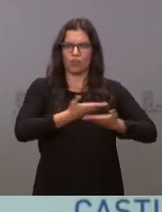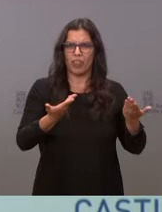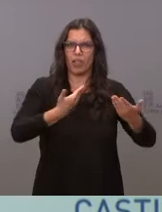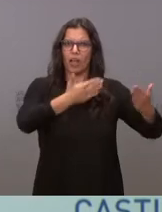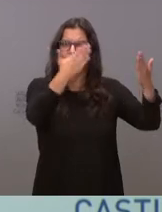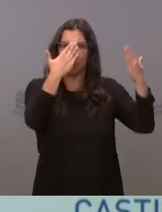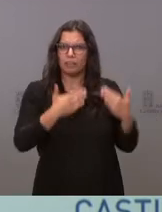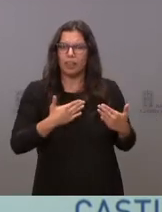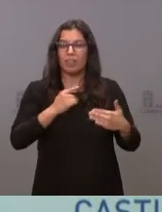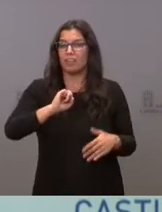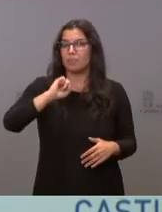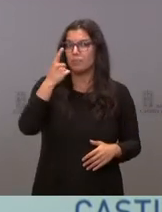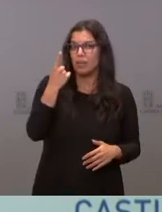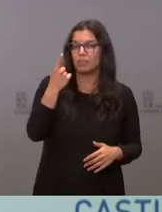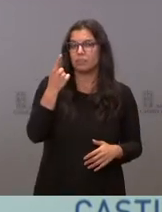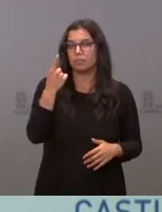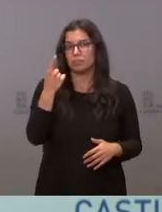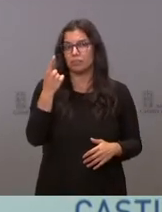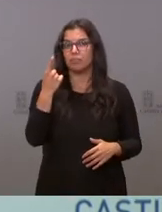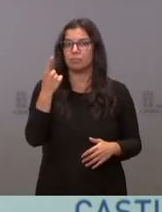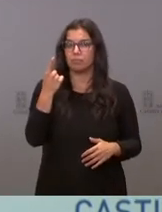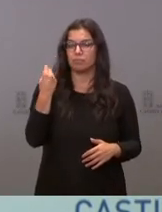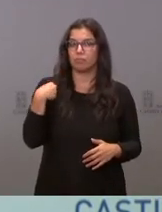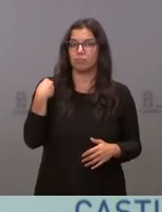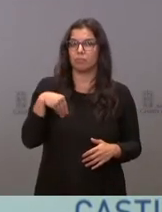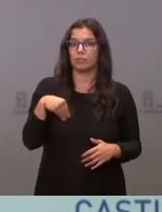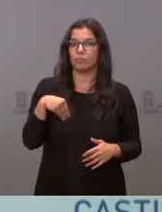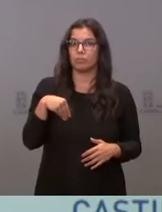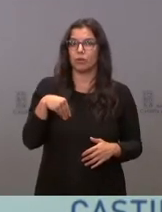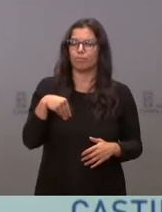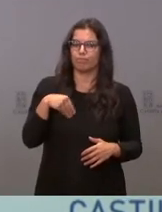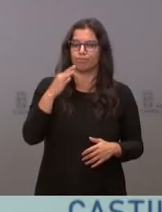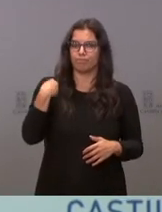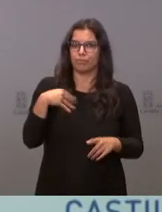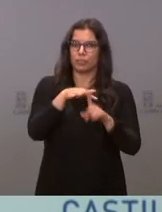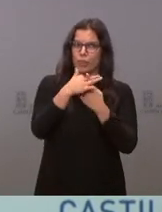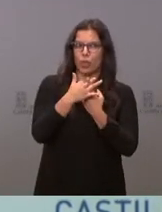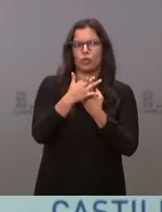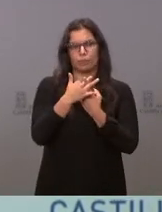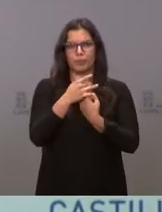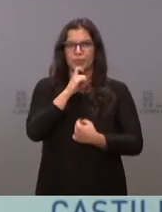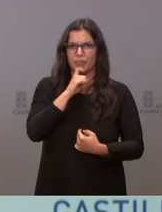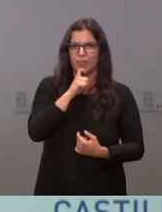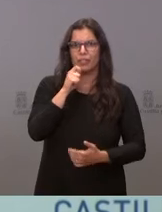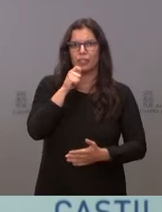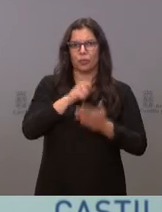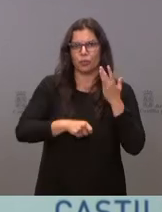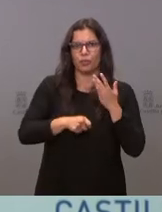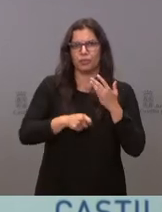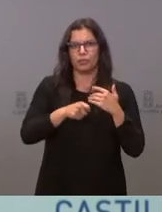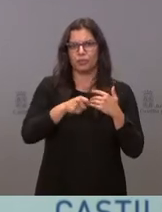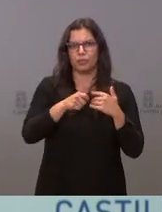y, sobre todo, de aguante. De aguante en una situación muy difícil, muy dura para todos nuestros